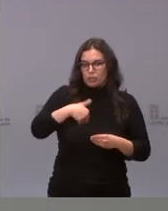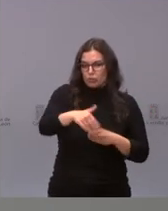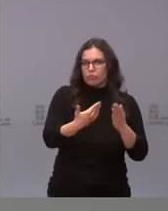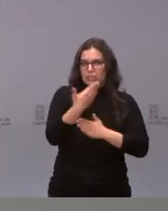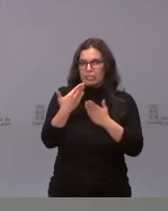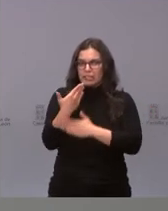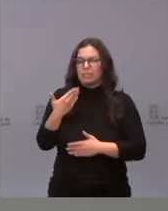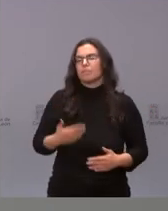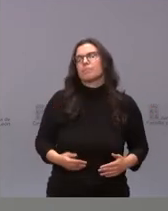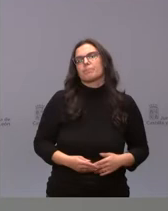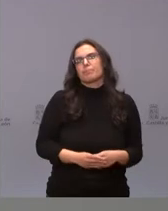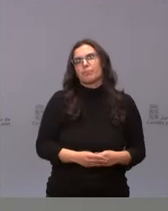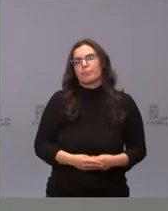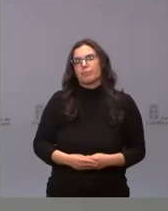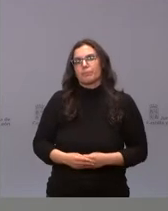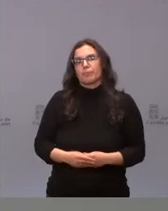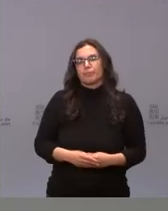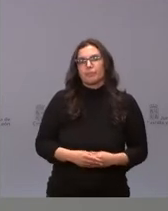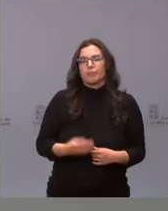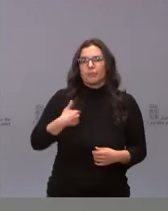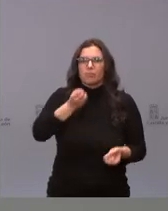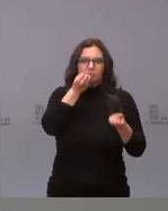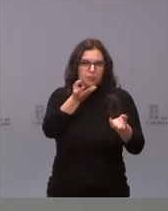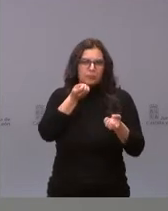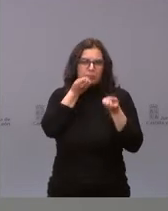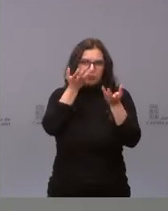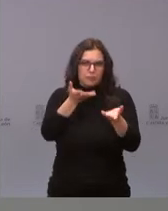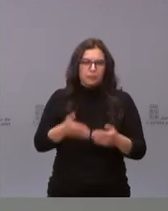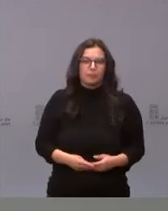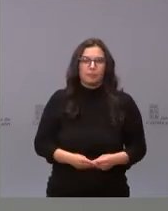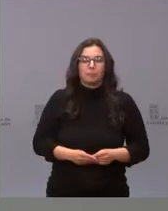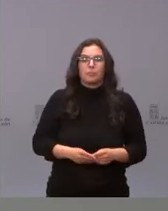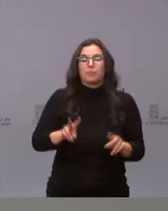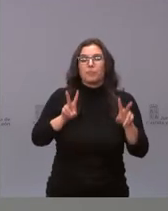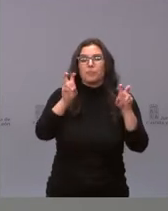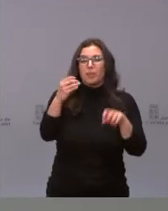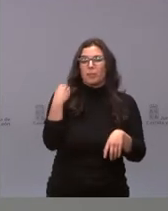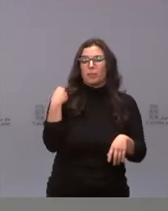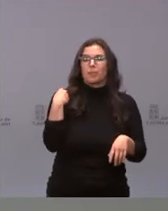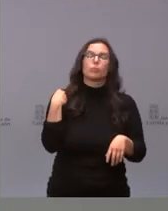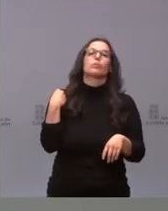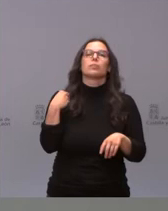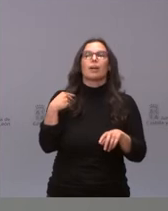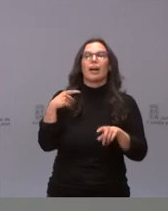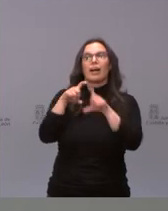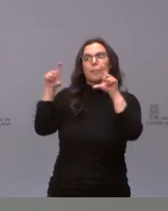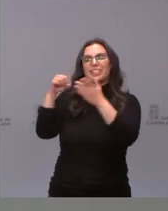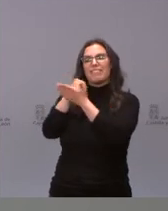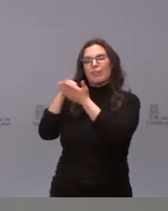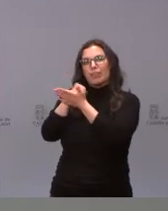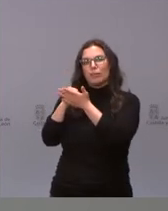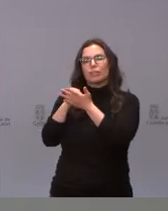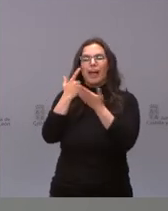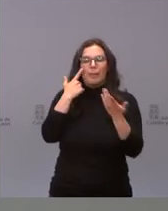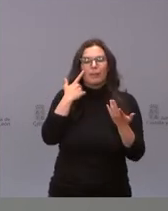días y que iremos contándolo. En cuanto a la farmacéutica, no ha sido la farmacéutica